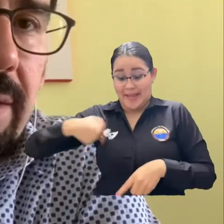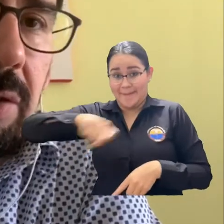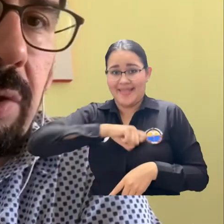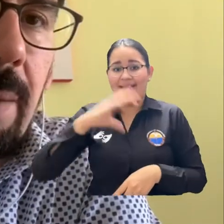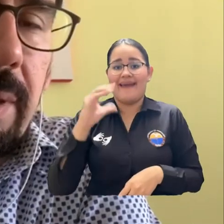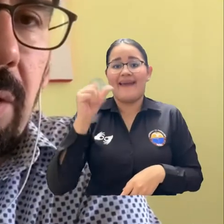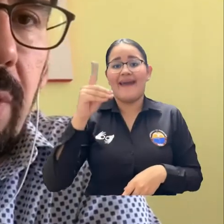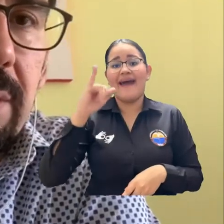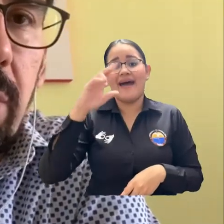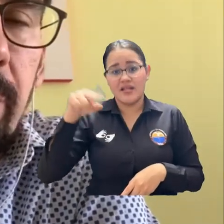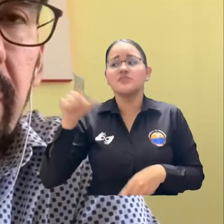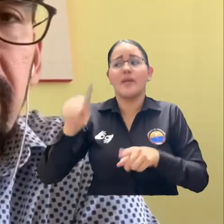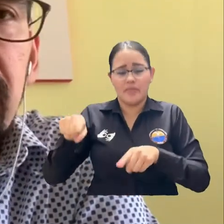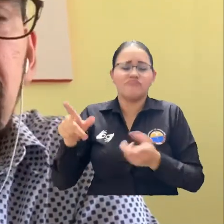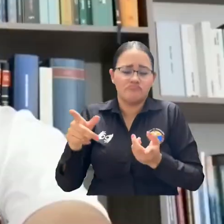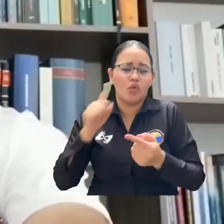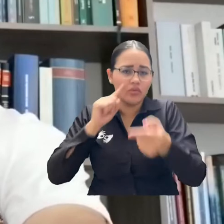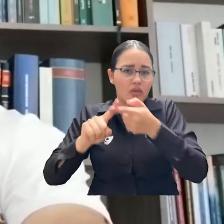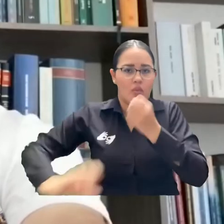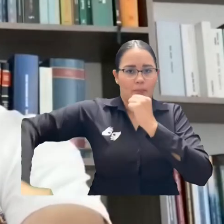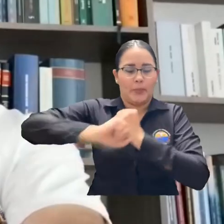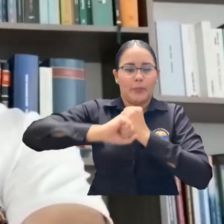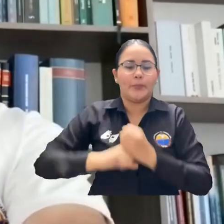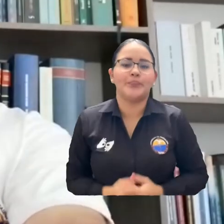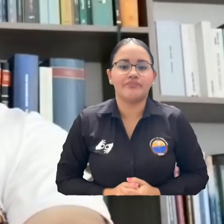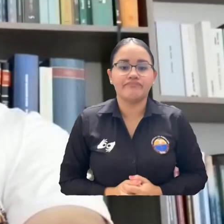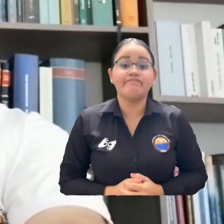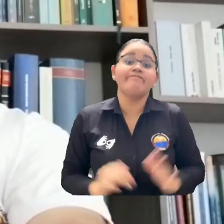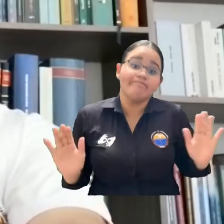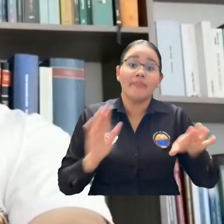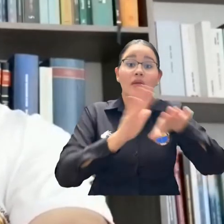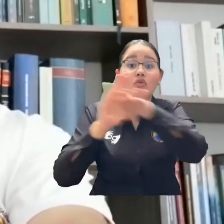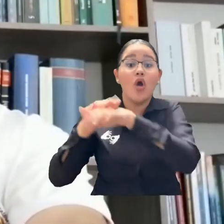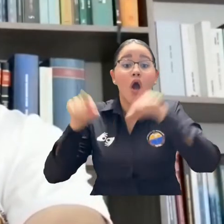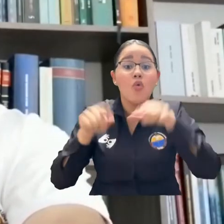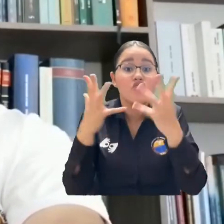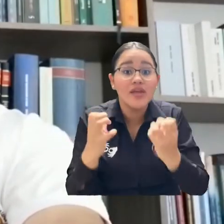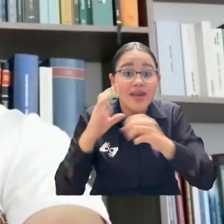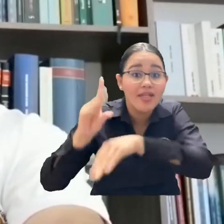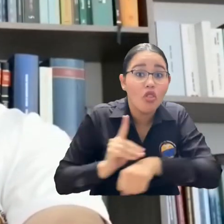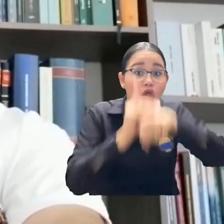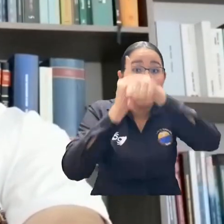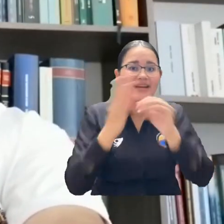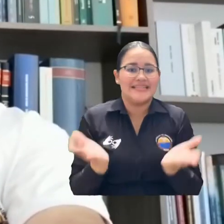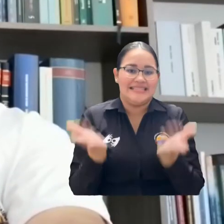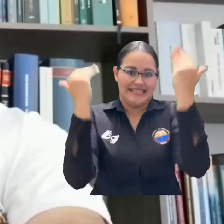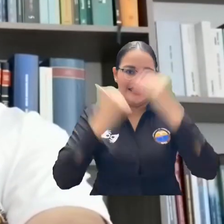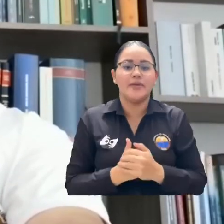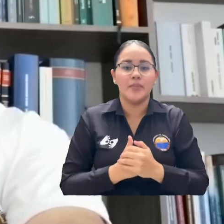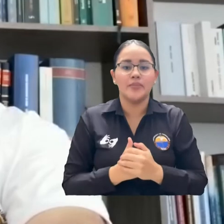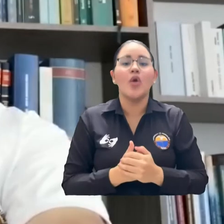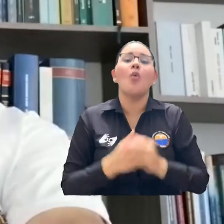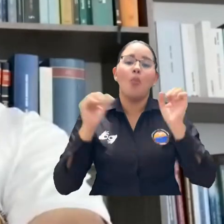también con la exención de las matrículas correspondientes. En este programa, las personas que aspiren a formarse a nivel doctoral estarán